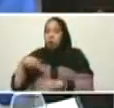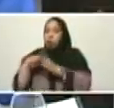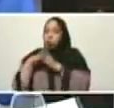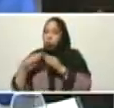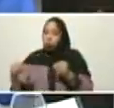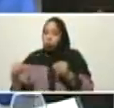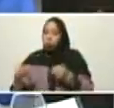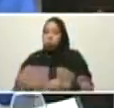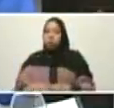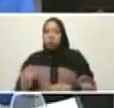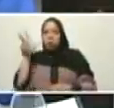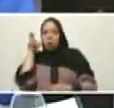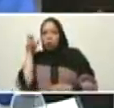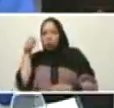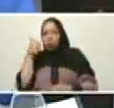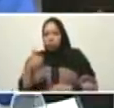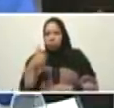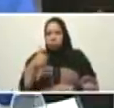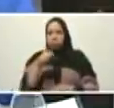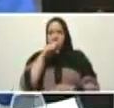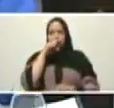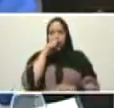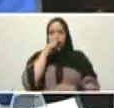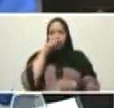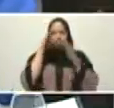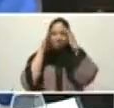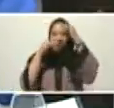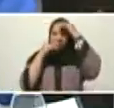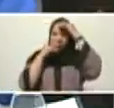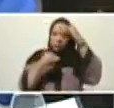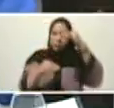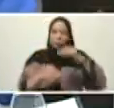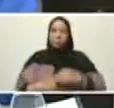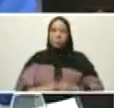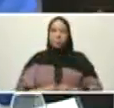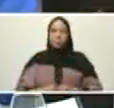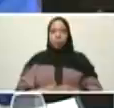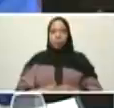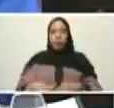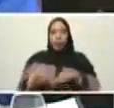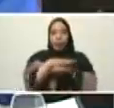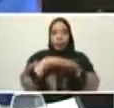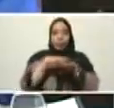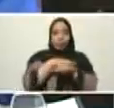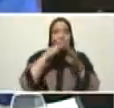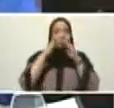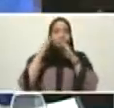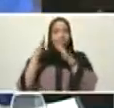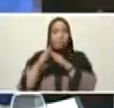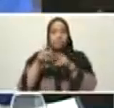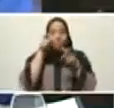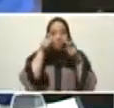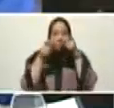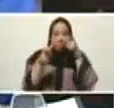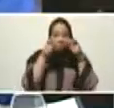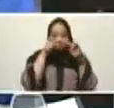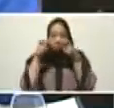la escuché bien al otro día estaba el ministro de vivienda visitándola